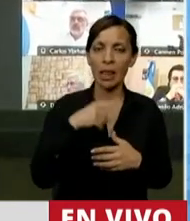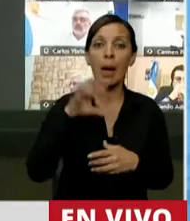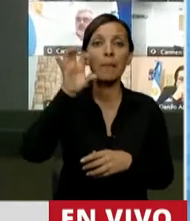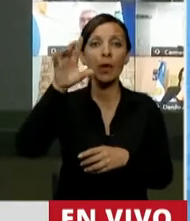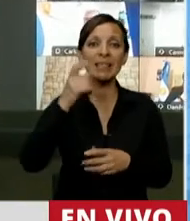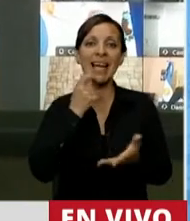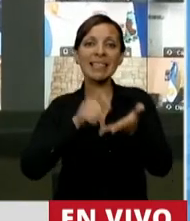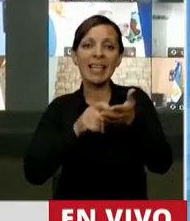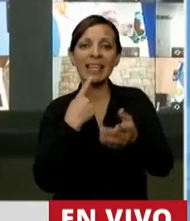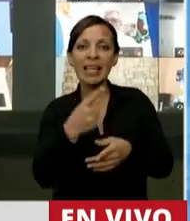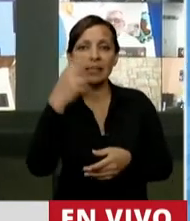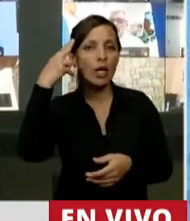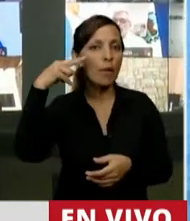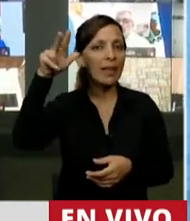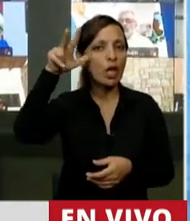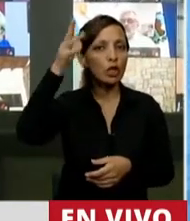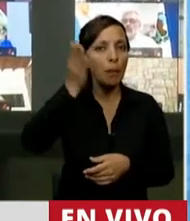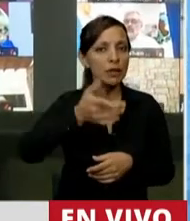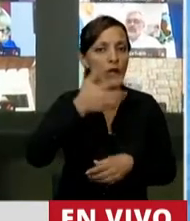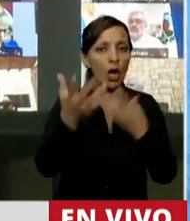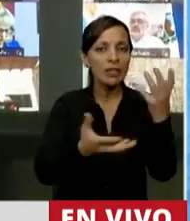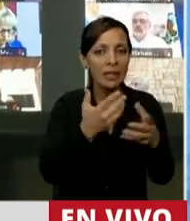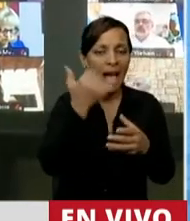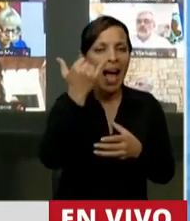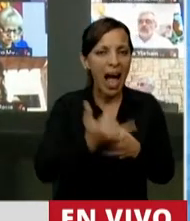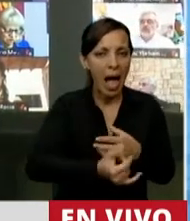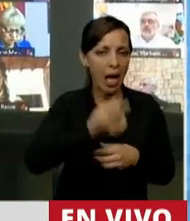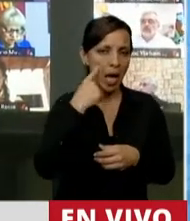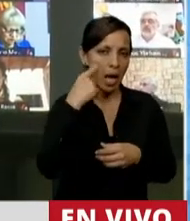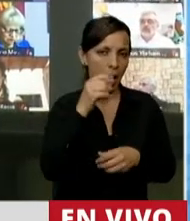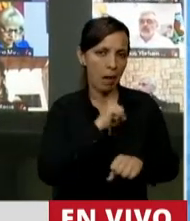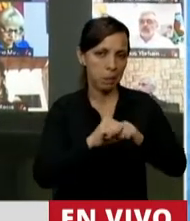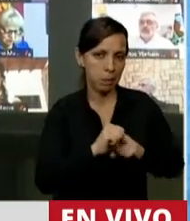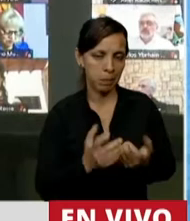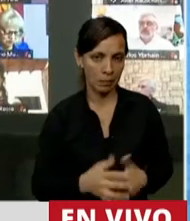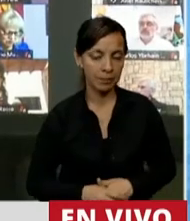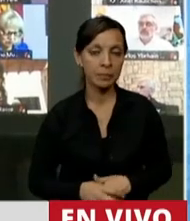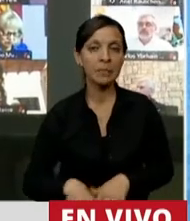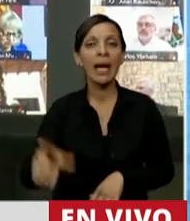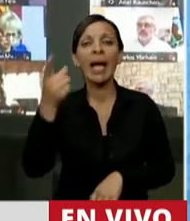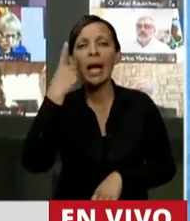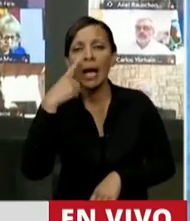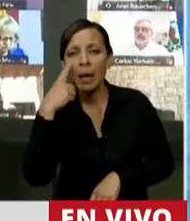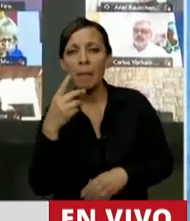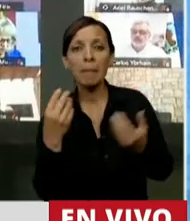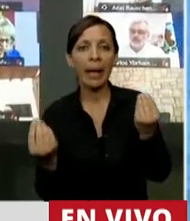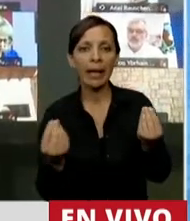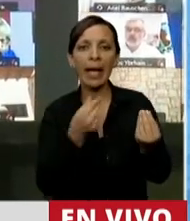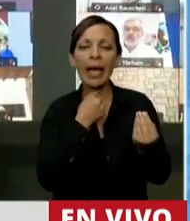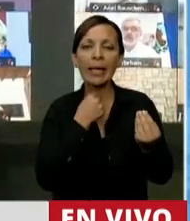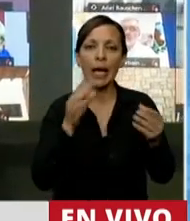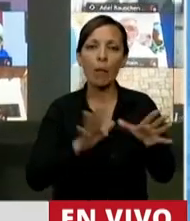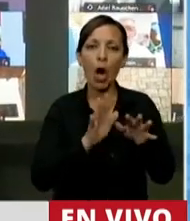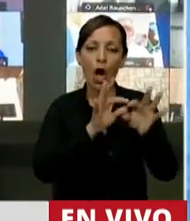estadísticas nos dicen que el 98% de los incendios son intencionales, son intencionales para correr la frontera